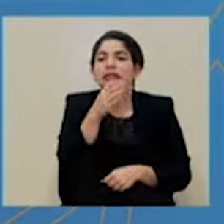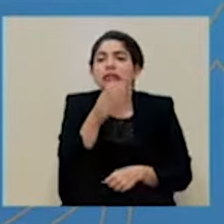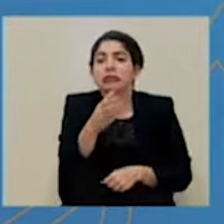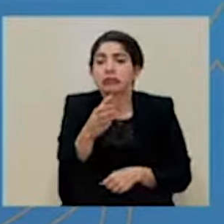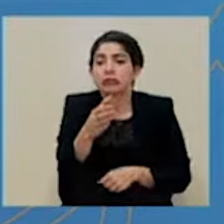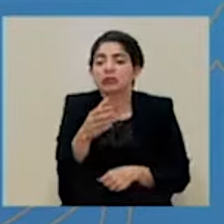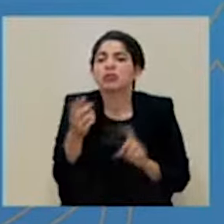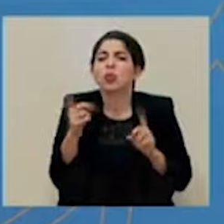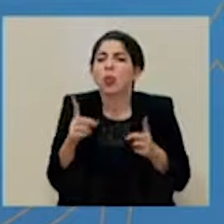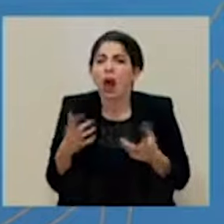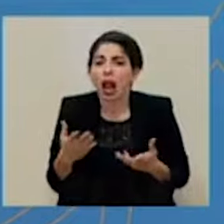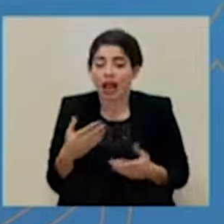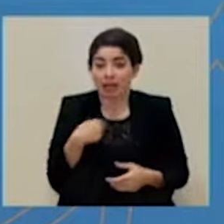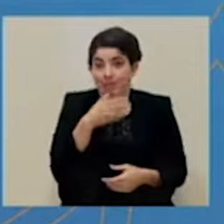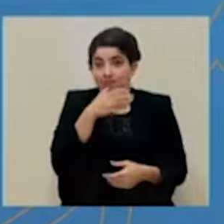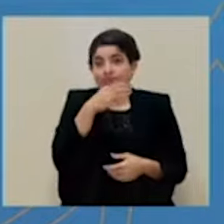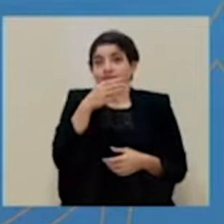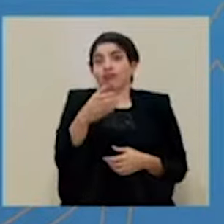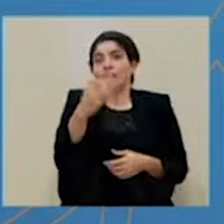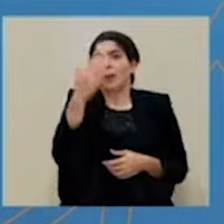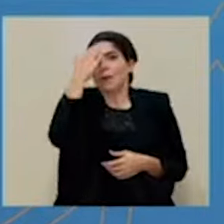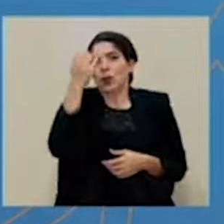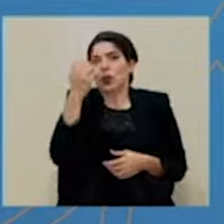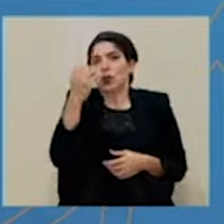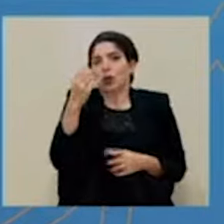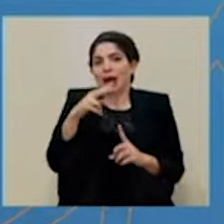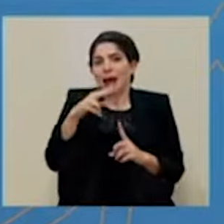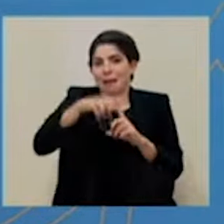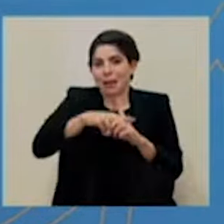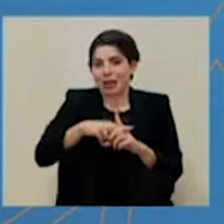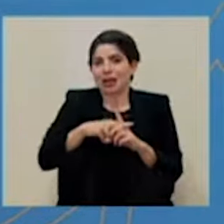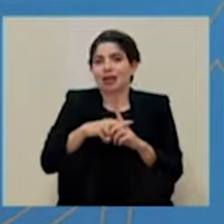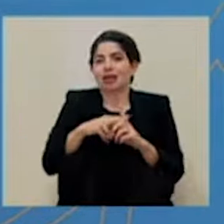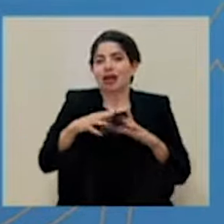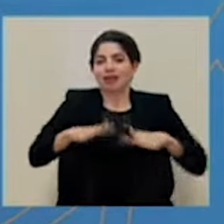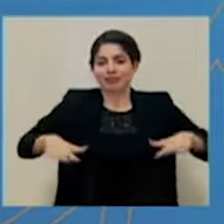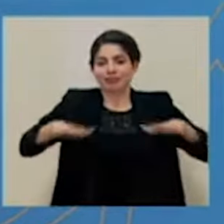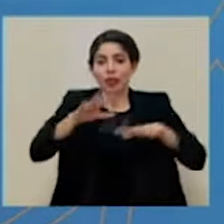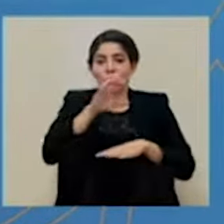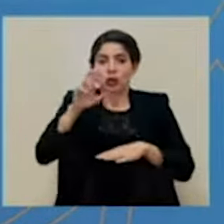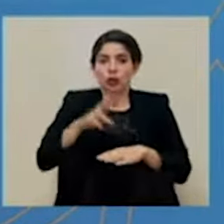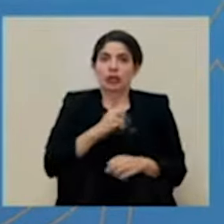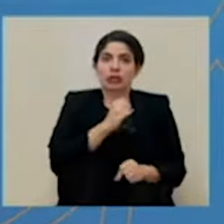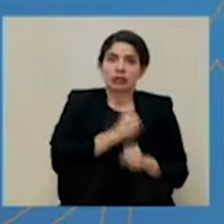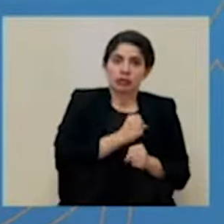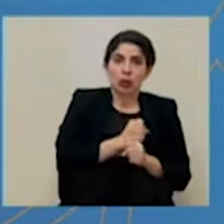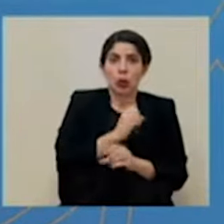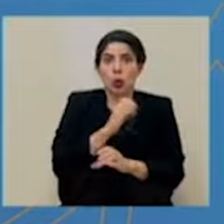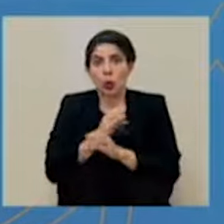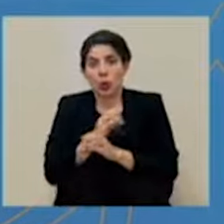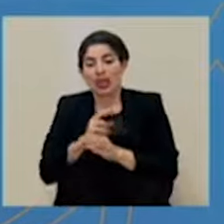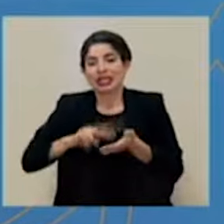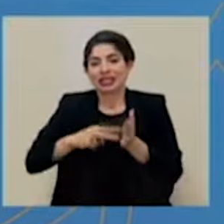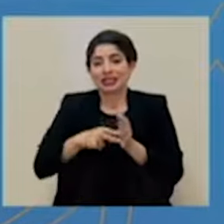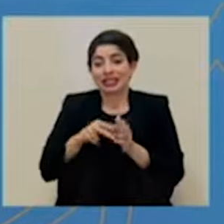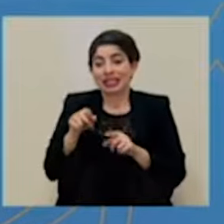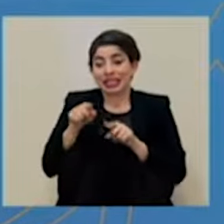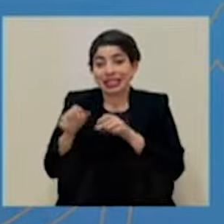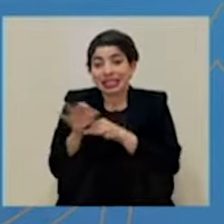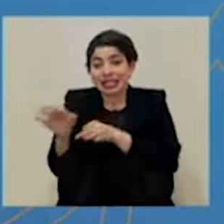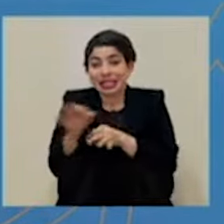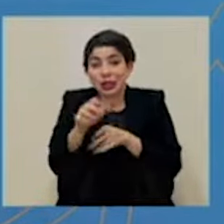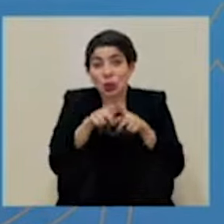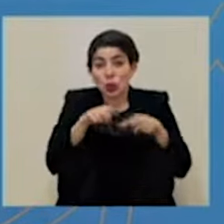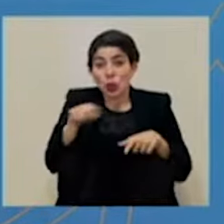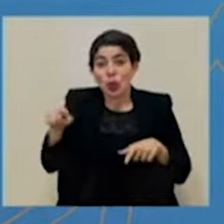la recomendación que le hacemos en el marco de la aplicación del modelo Costa Rica Trabaja y Se Cuida, es que extrememos las medidas